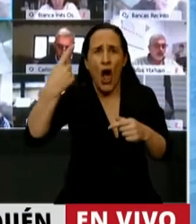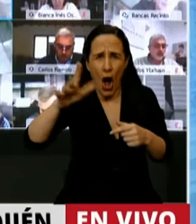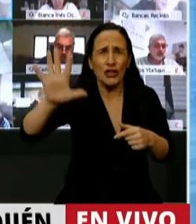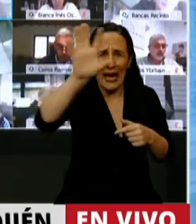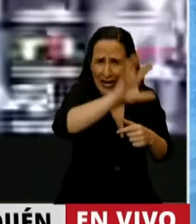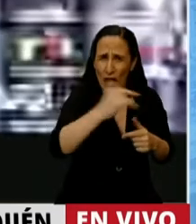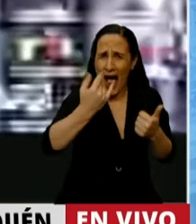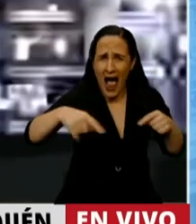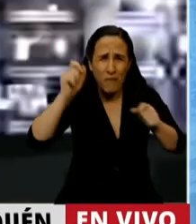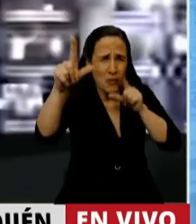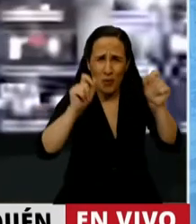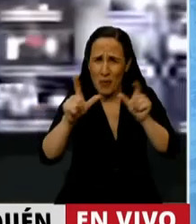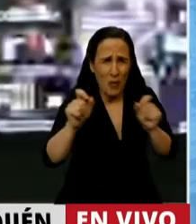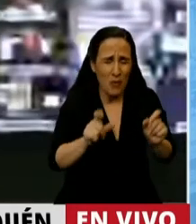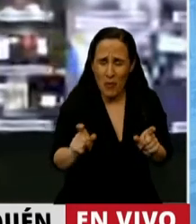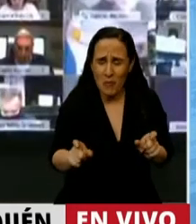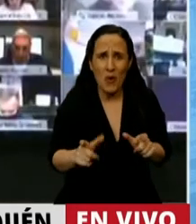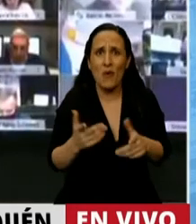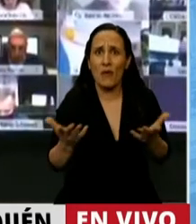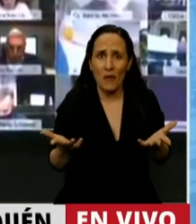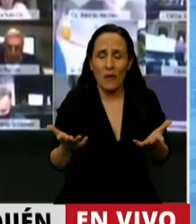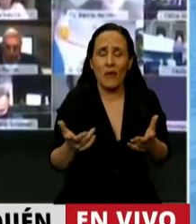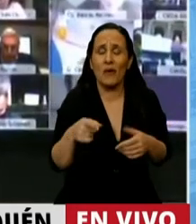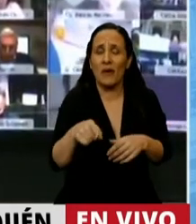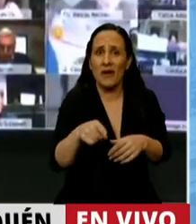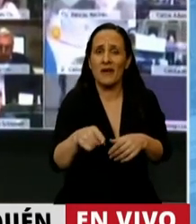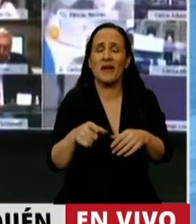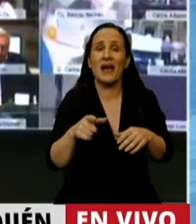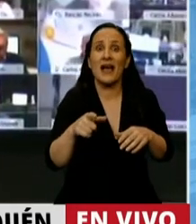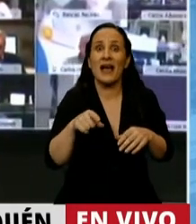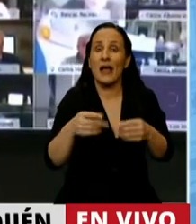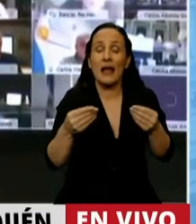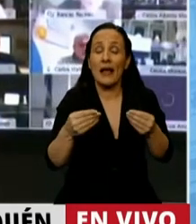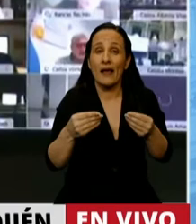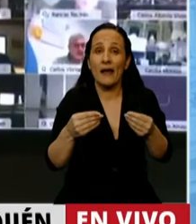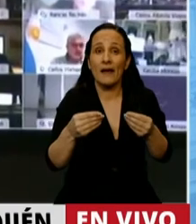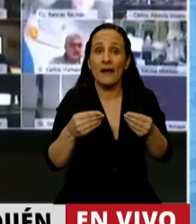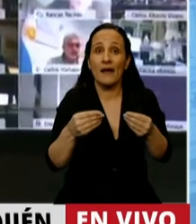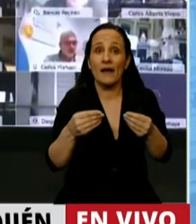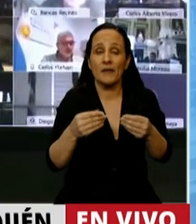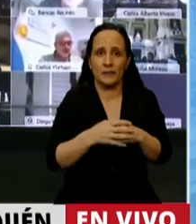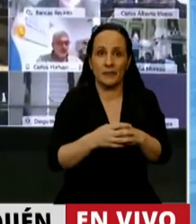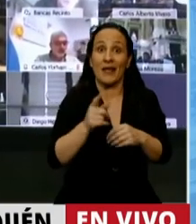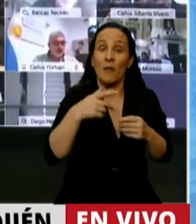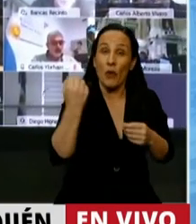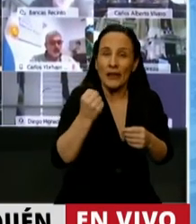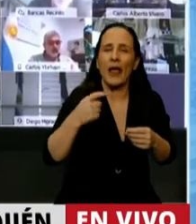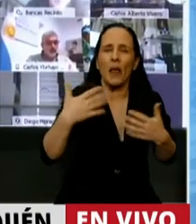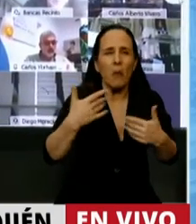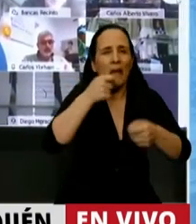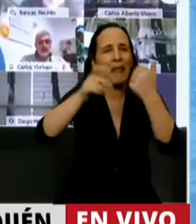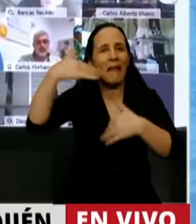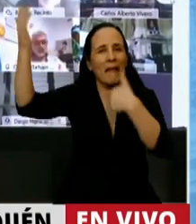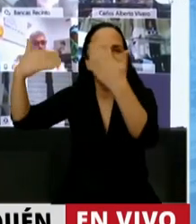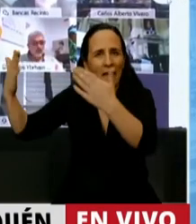aportar el marco de una política agresiva de exportación donde nuestros